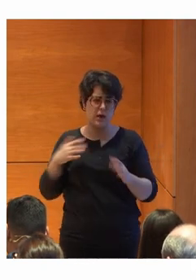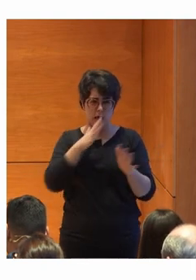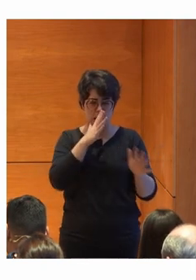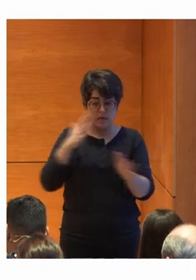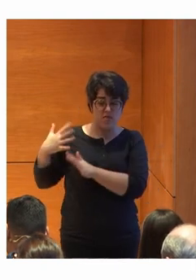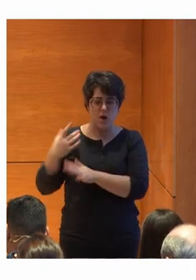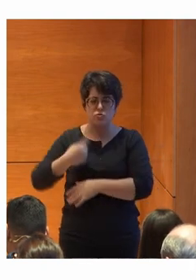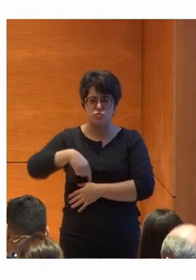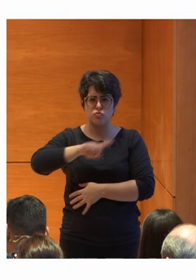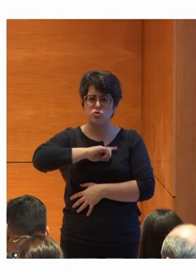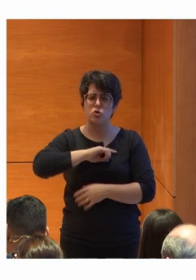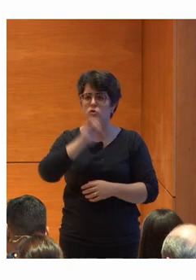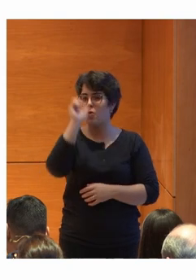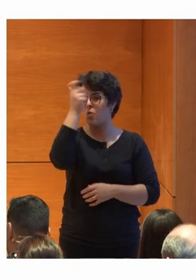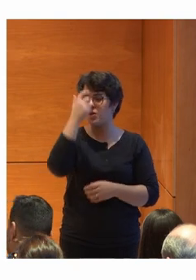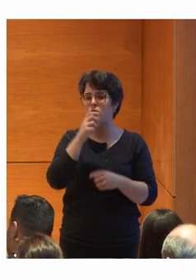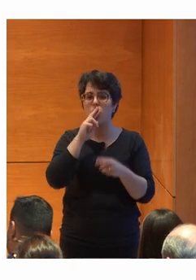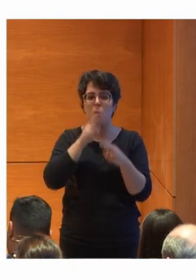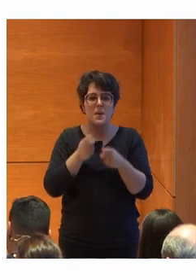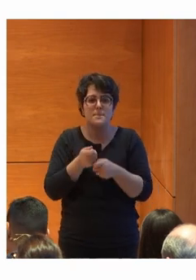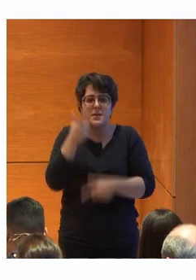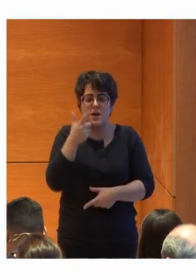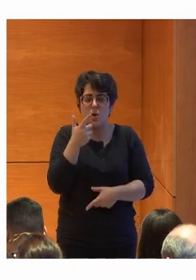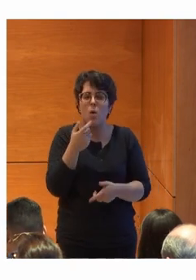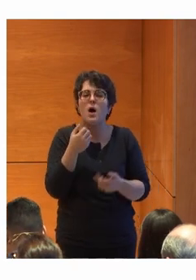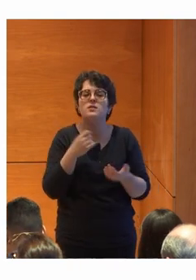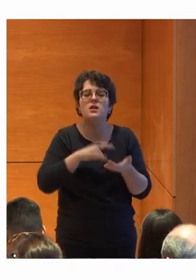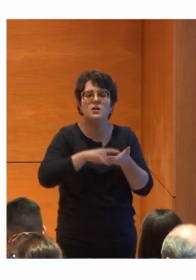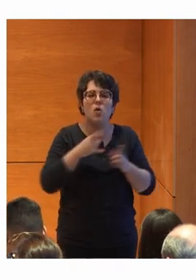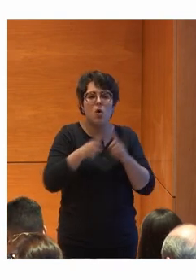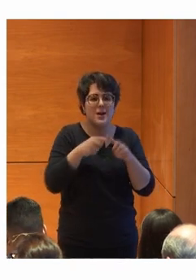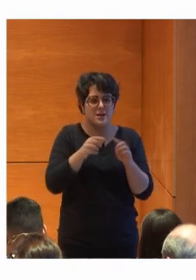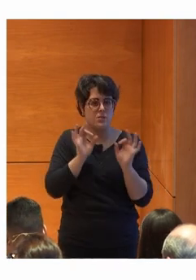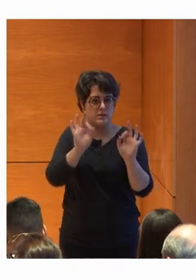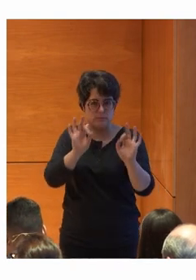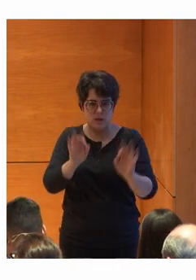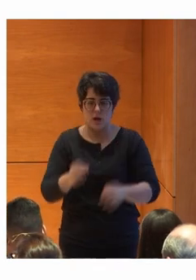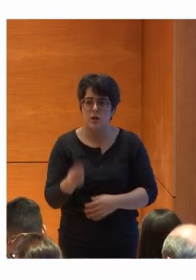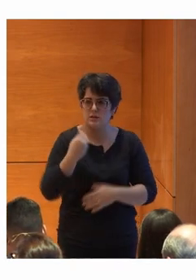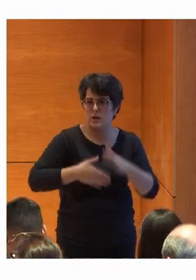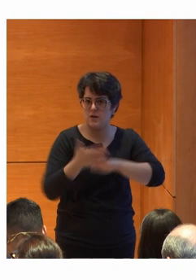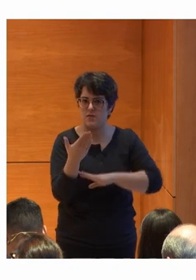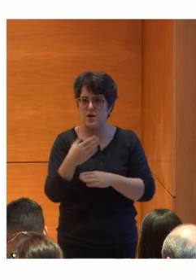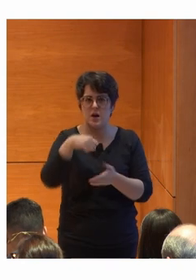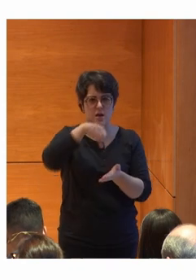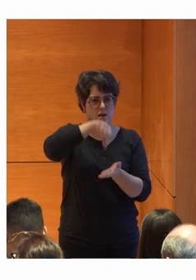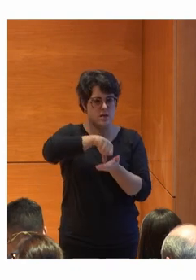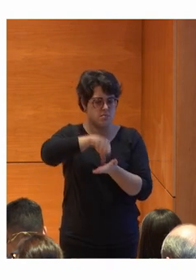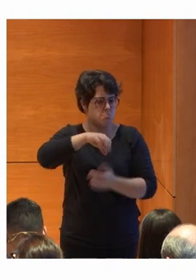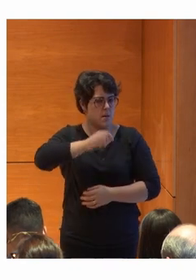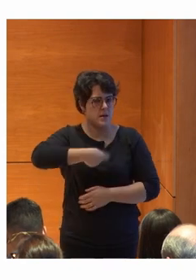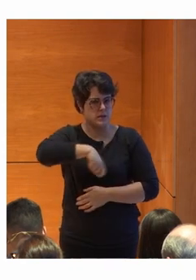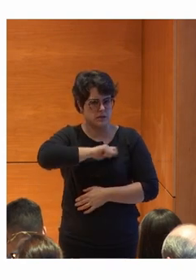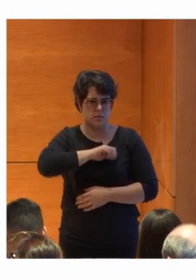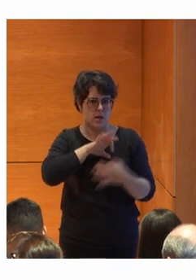años hemos creado este concepto paraguas que se llama tecnología con propósito, que es una iniciativa 100% local de Samsung en España,